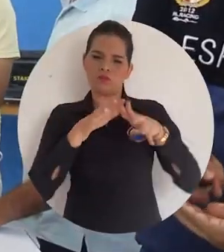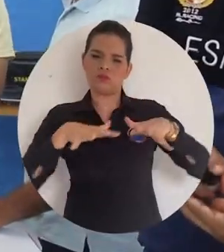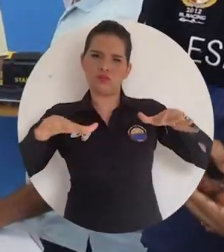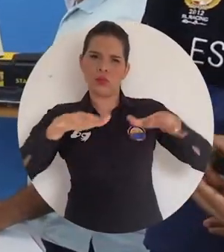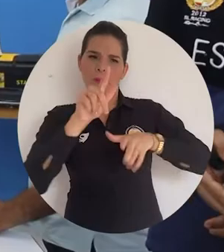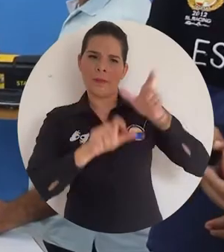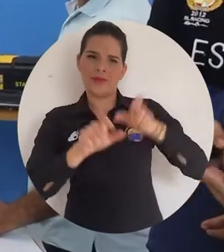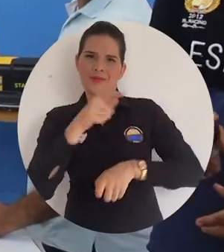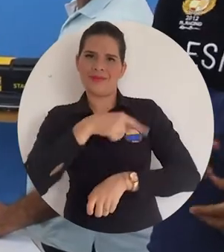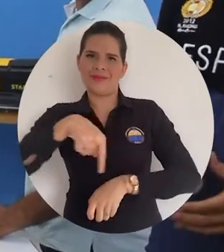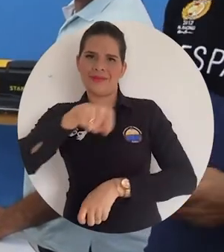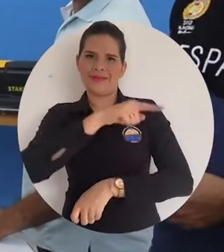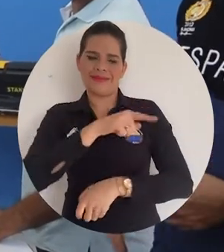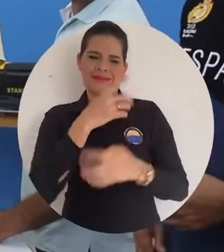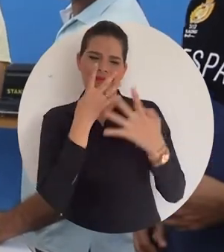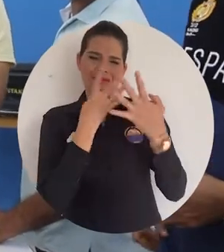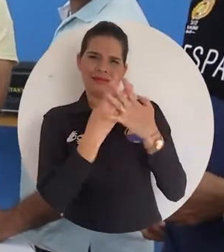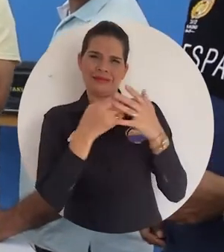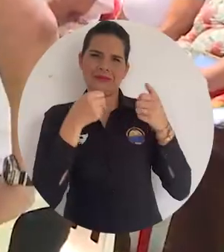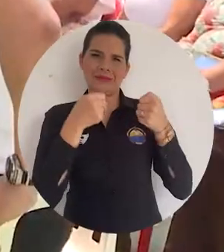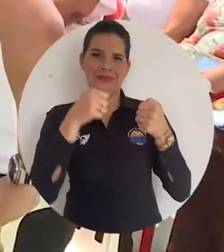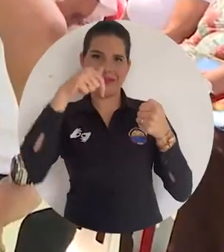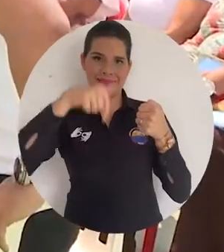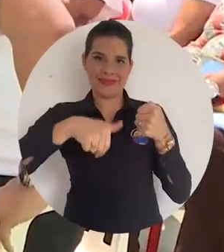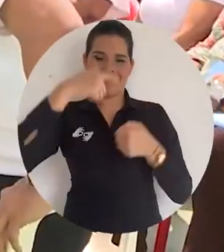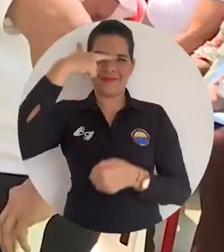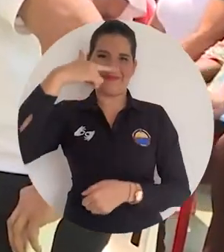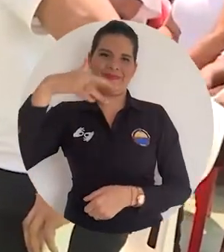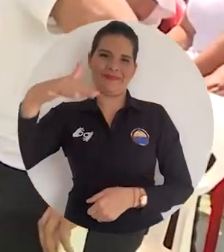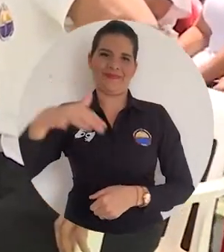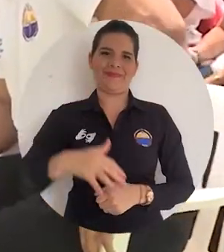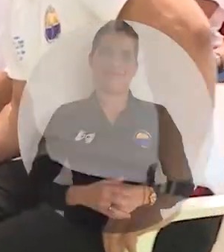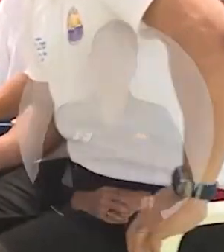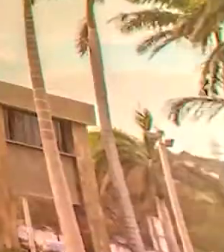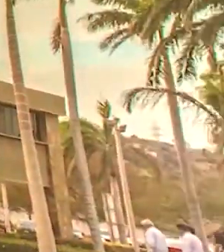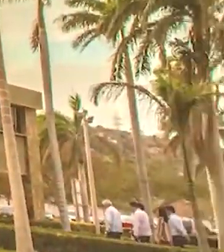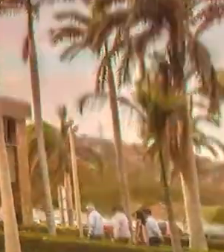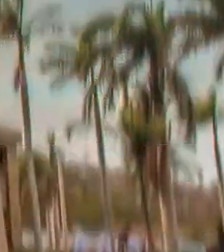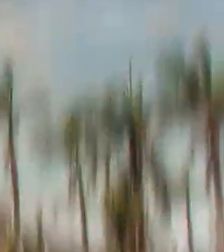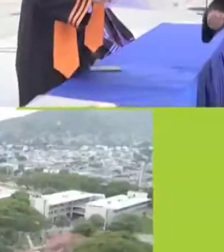Establecimiento Penitenciario de Mediana Seguridad y Carcelario del Distrito.